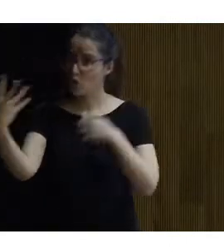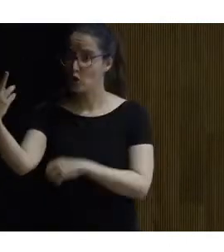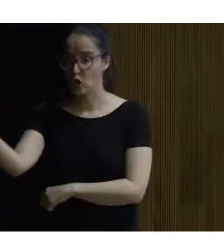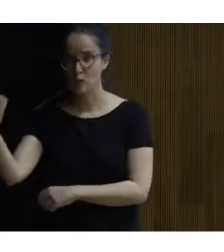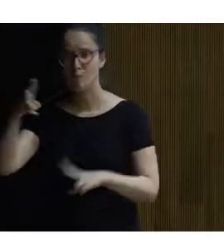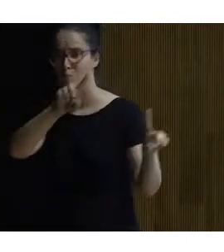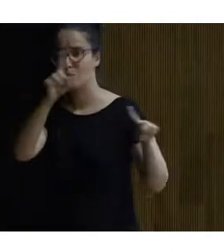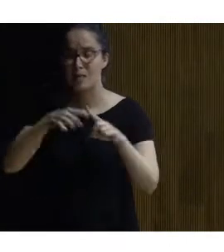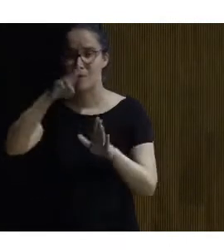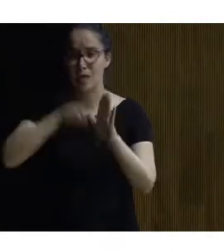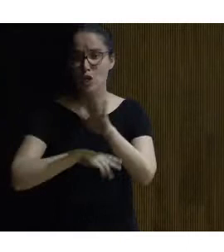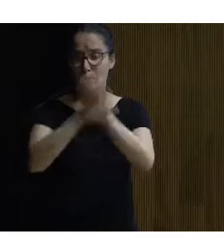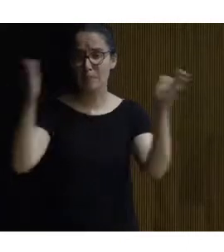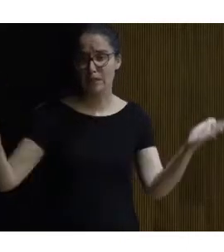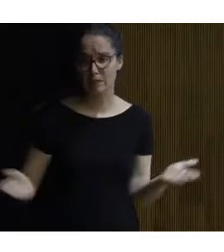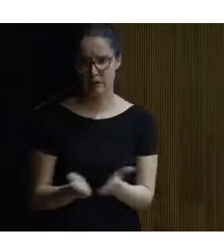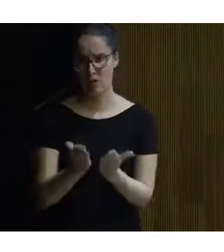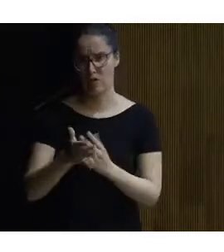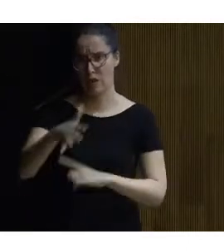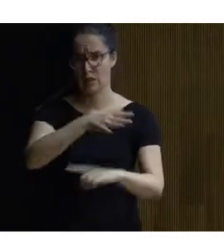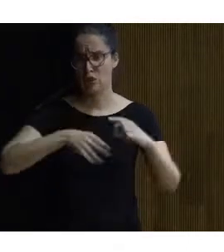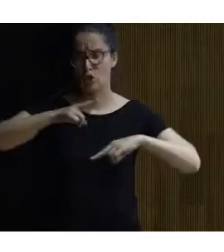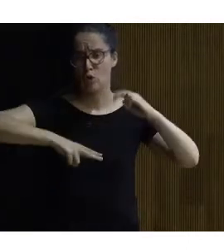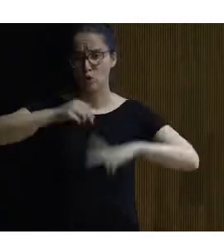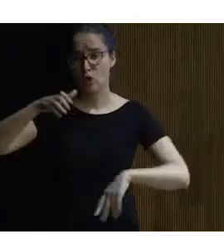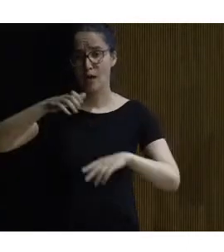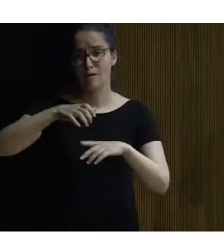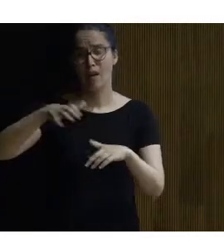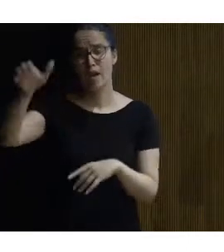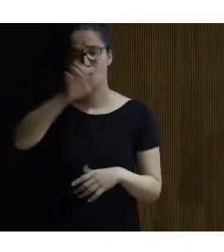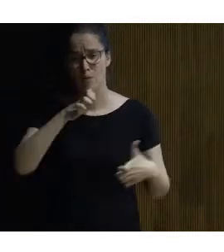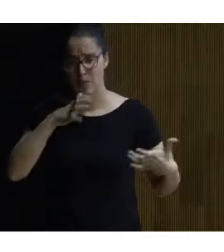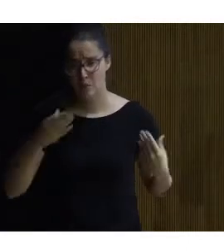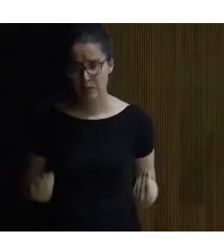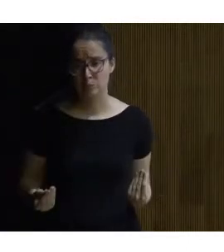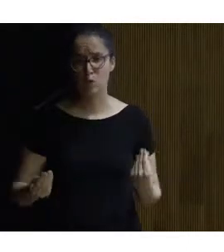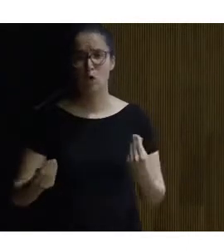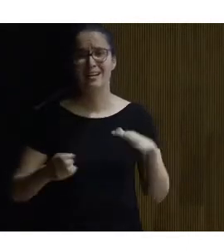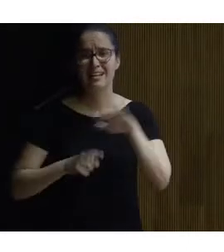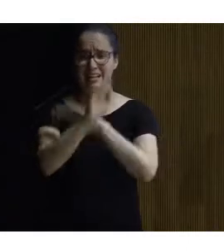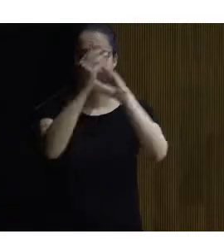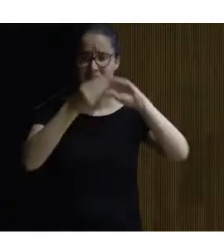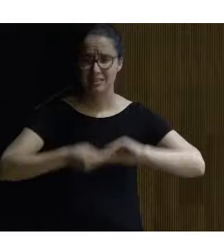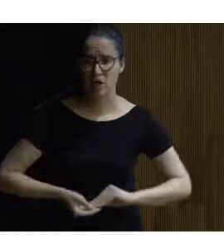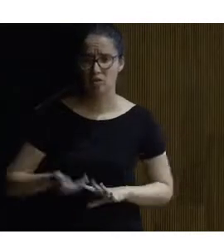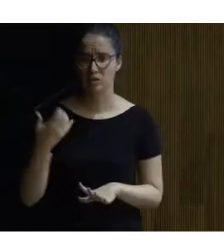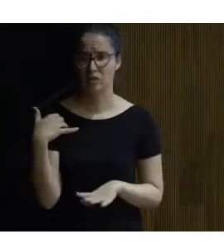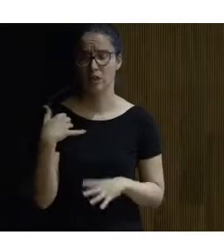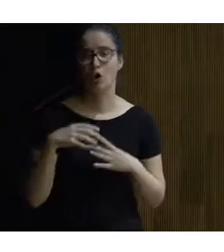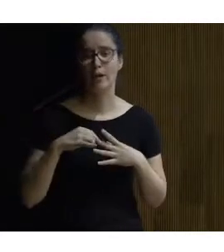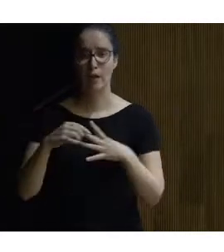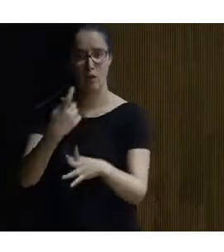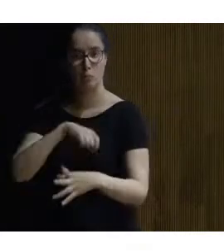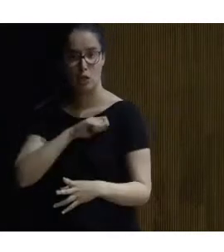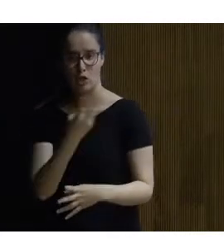internacional de necesidad de entorno construido a nivel europeo estamos ahora mismo inmersos en el desarrollo en ambos casos con liderazgo